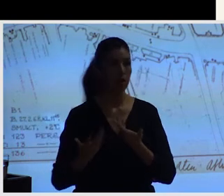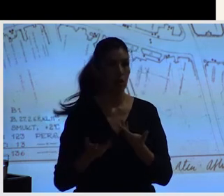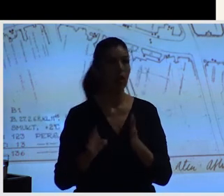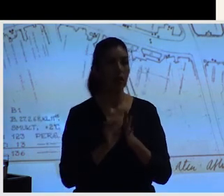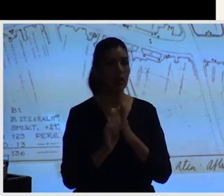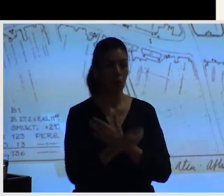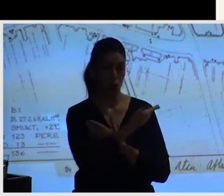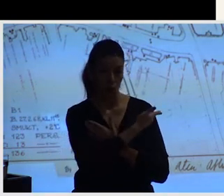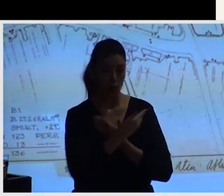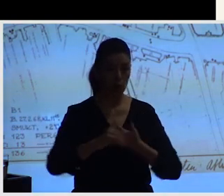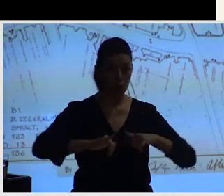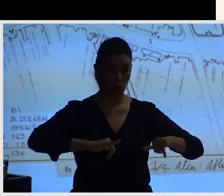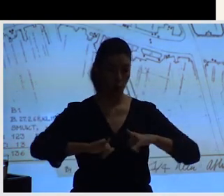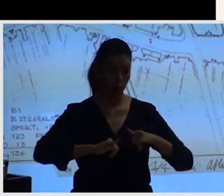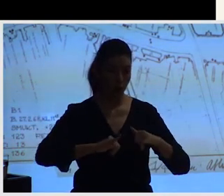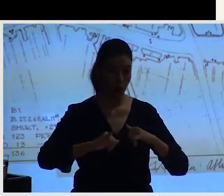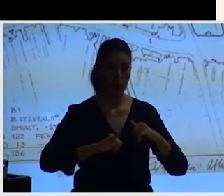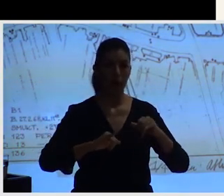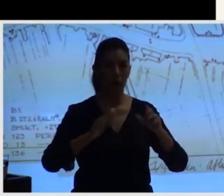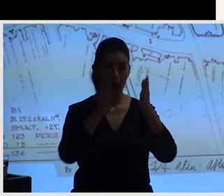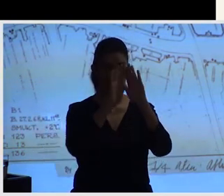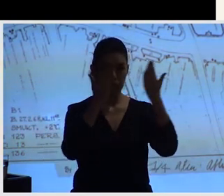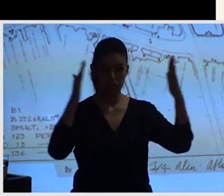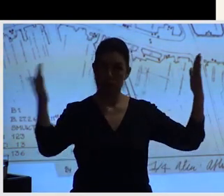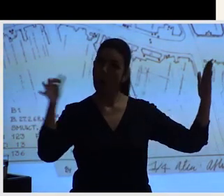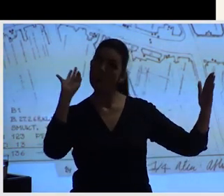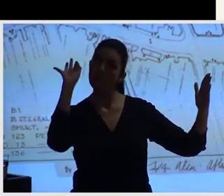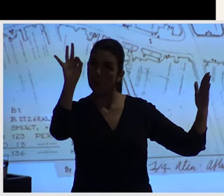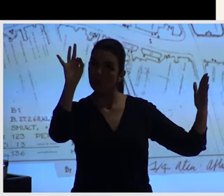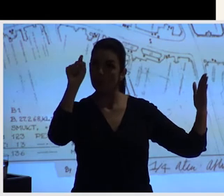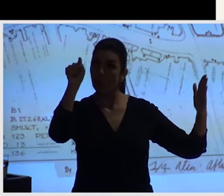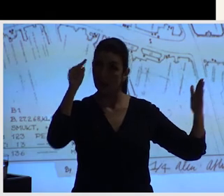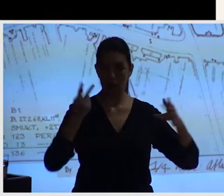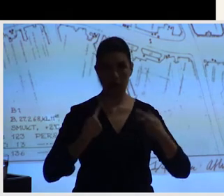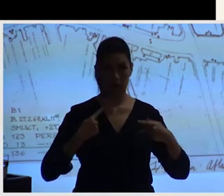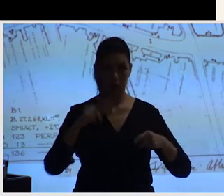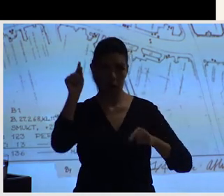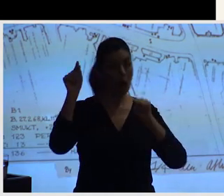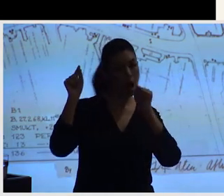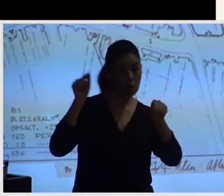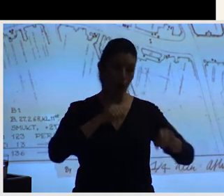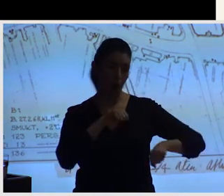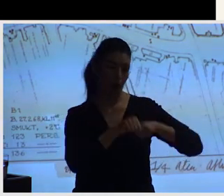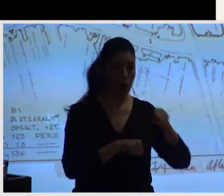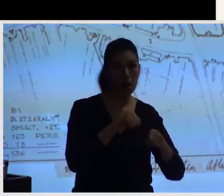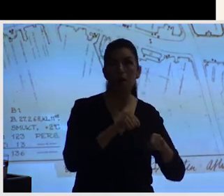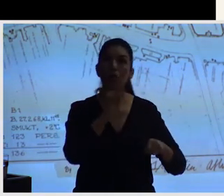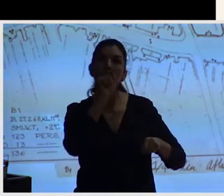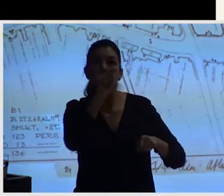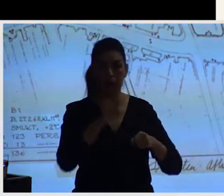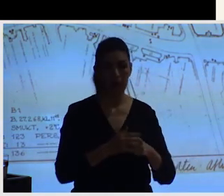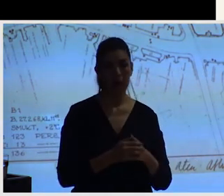en la calle entreteniendo una relación social. Hay un verbo en italiano para explicar todo esto. Quizás también